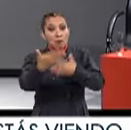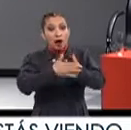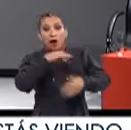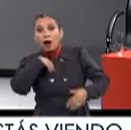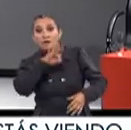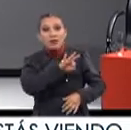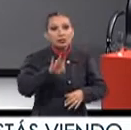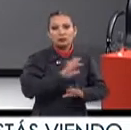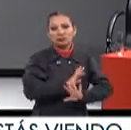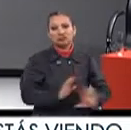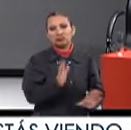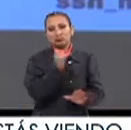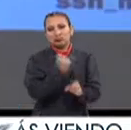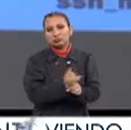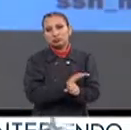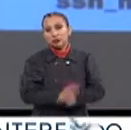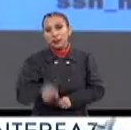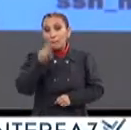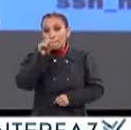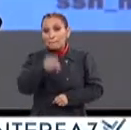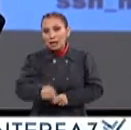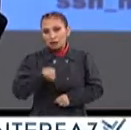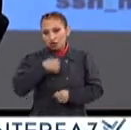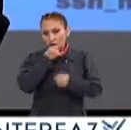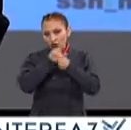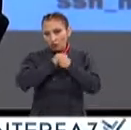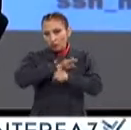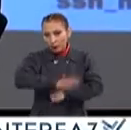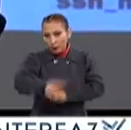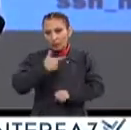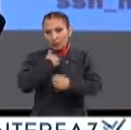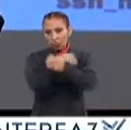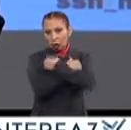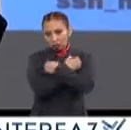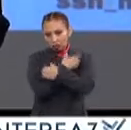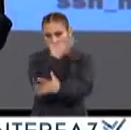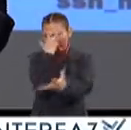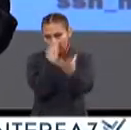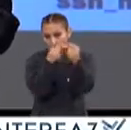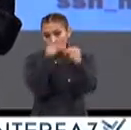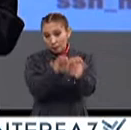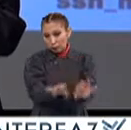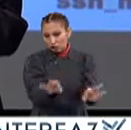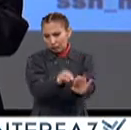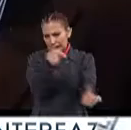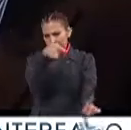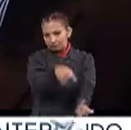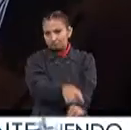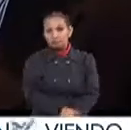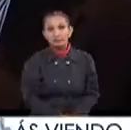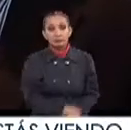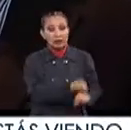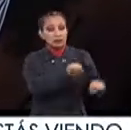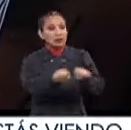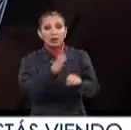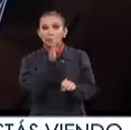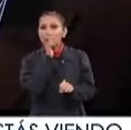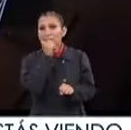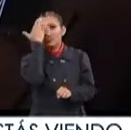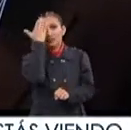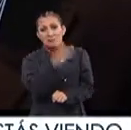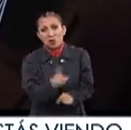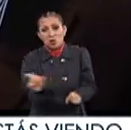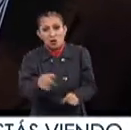predecir Es justo aquí donde la información y la educación juegan un papel central Los sismos no se pueden